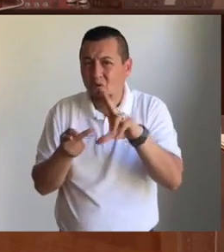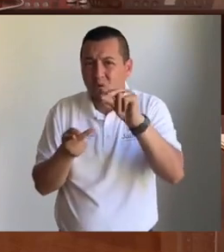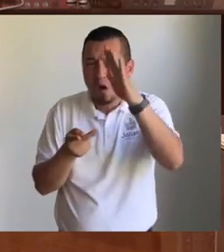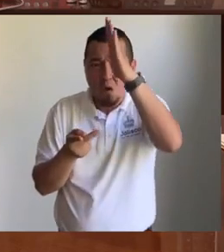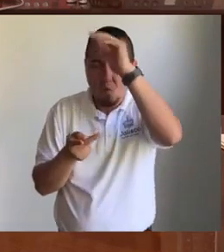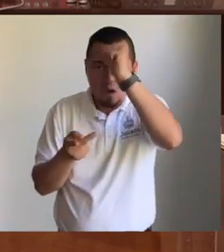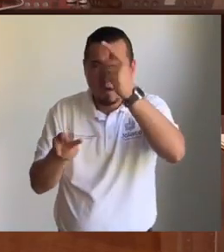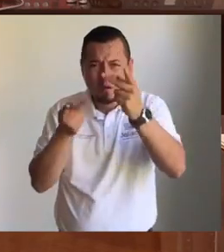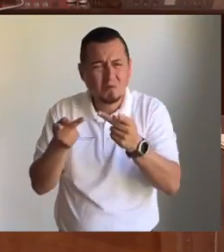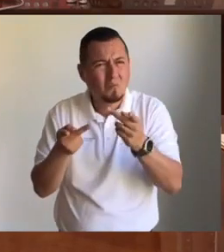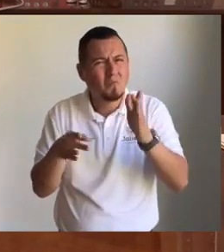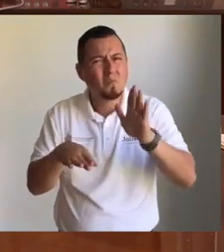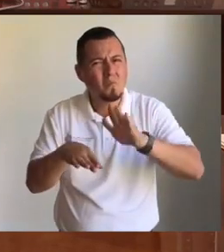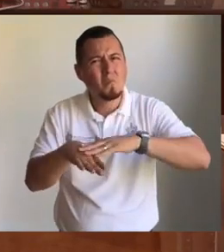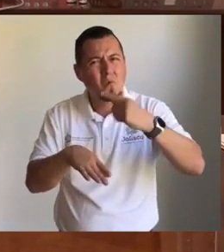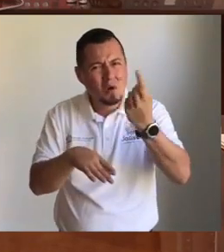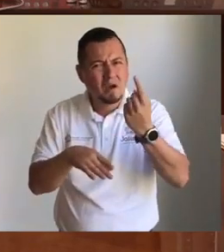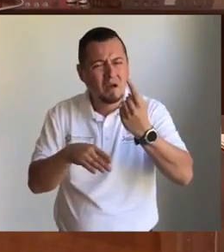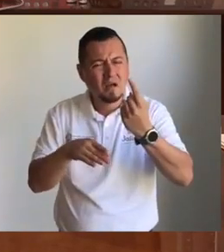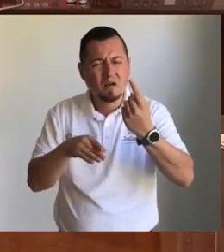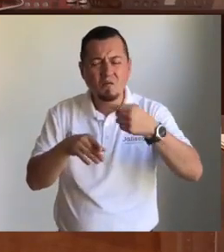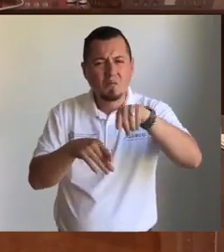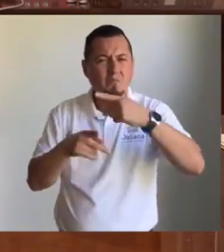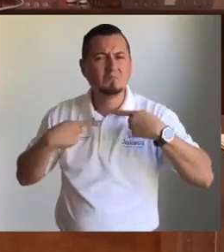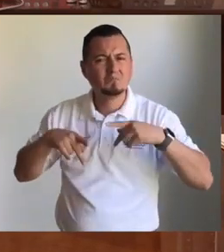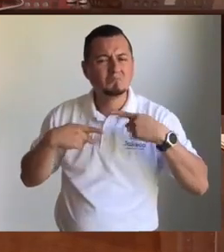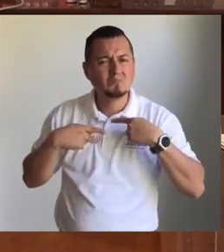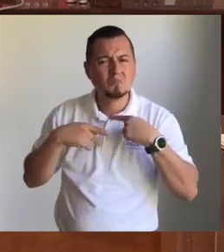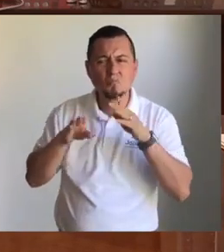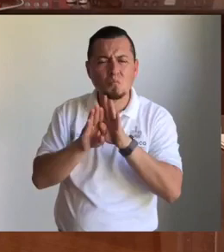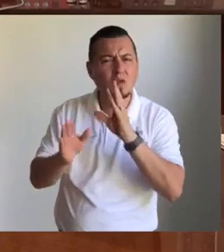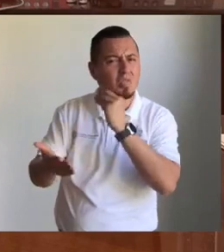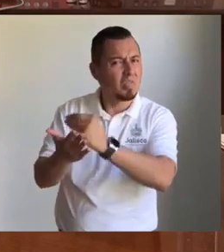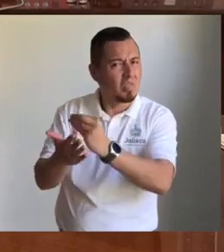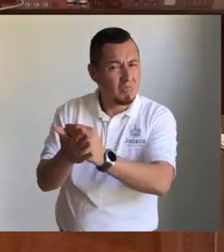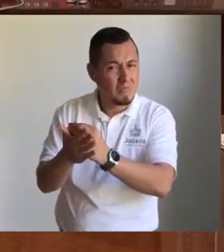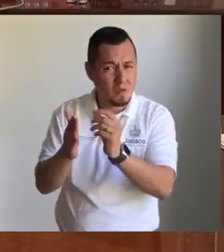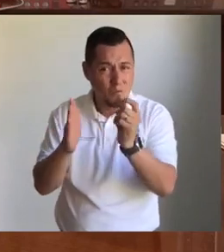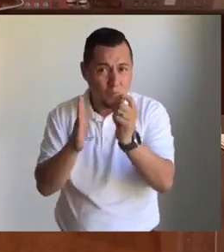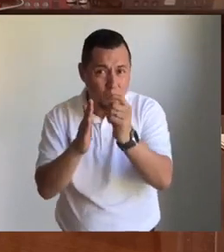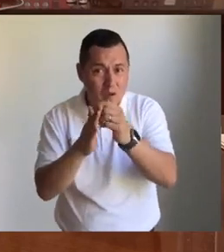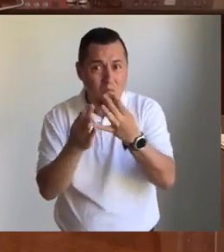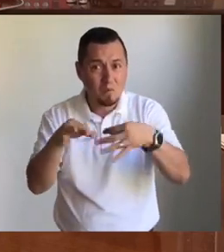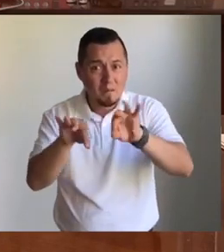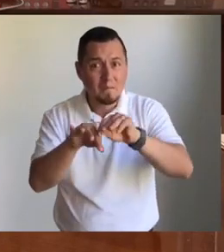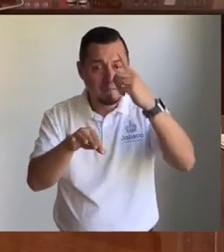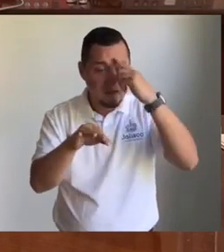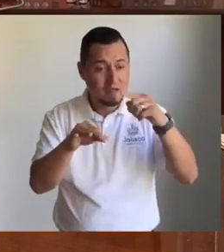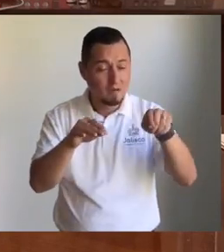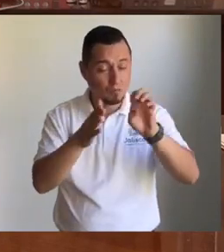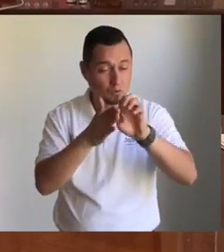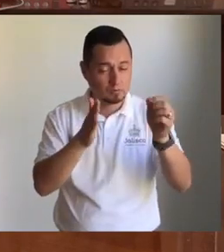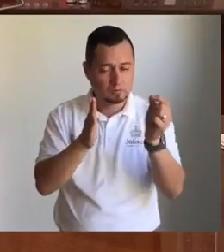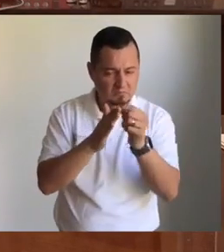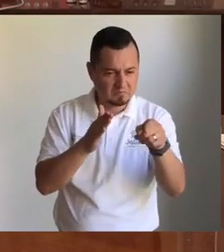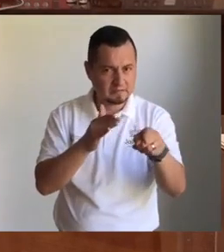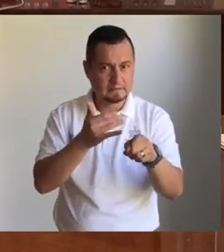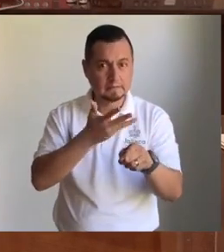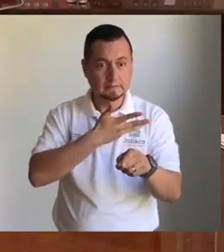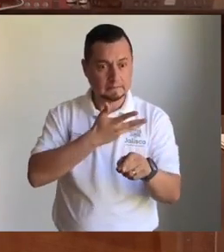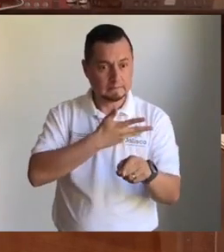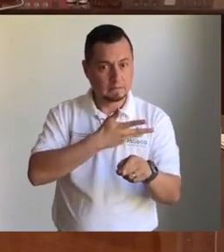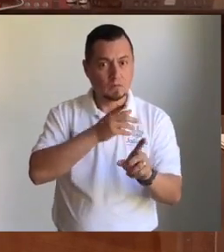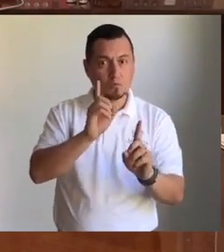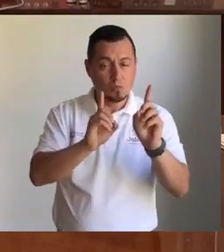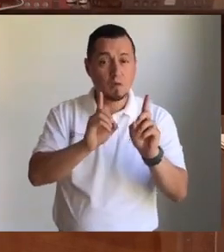de descalificaciones, particularmente a la propuesta que hemos puesto sobre la mesa de aplicar pruebas rápidas para poder hacer una